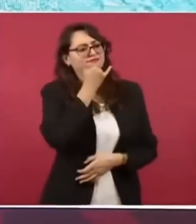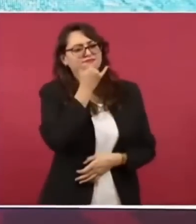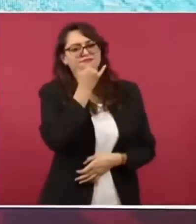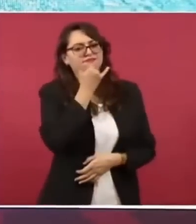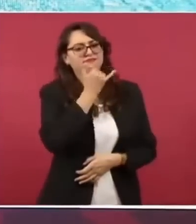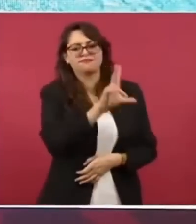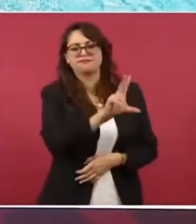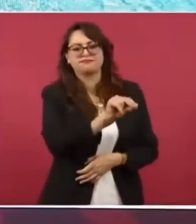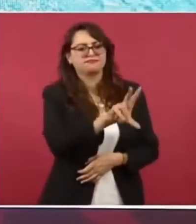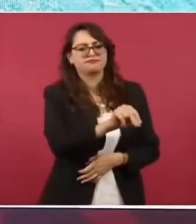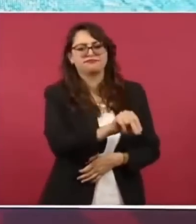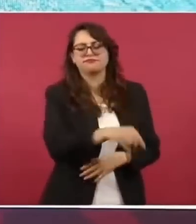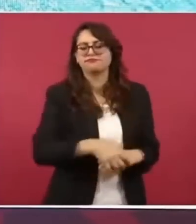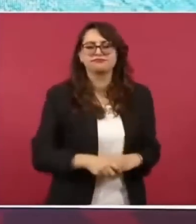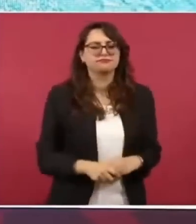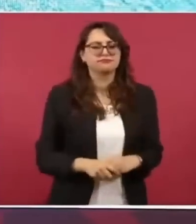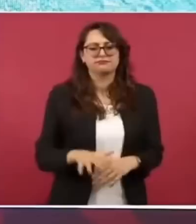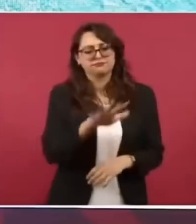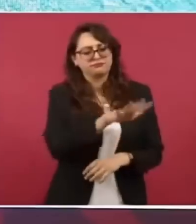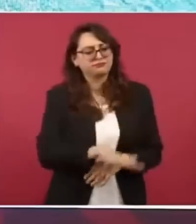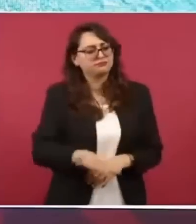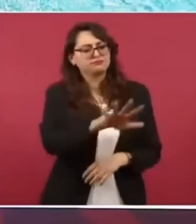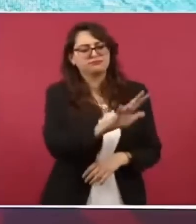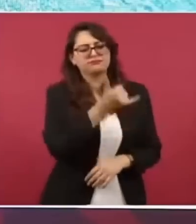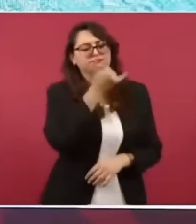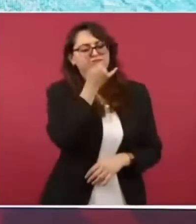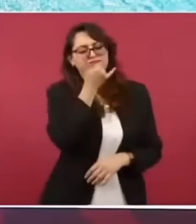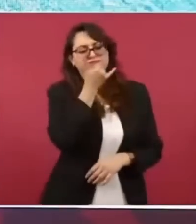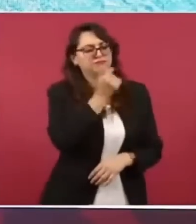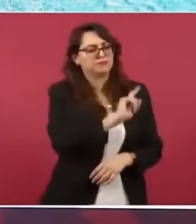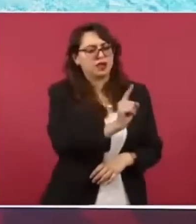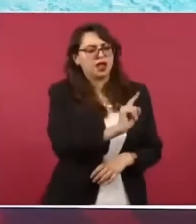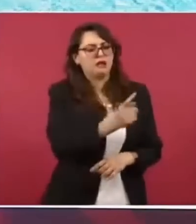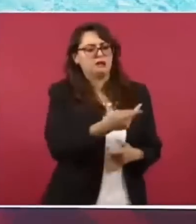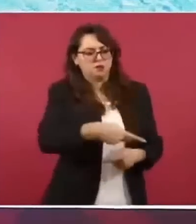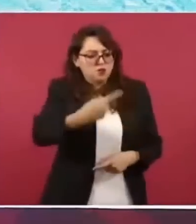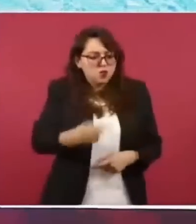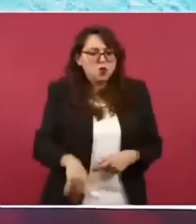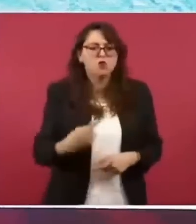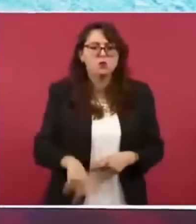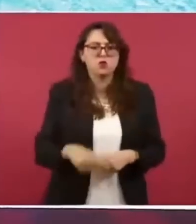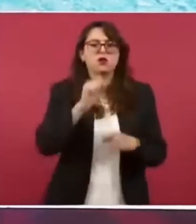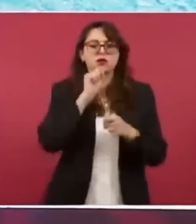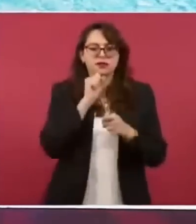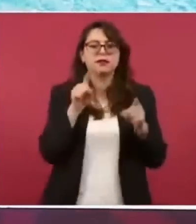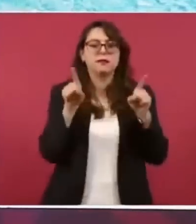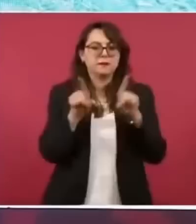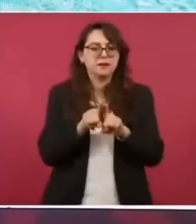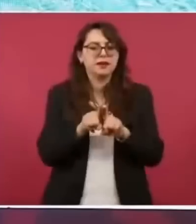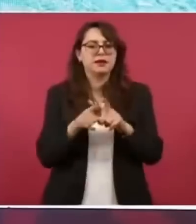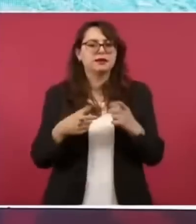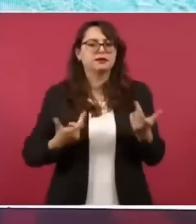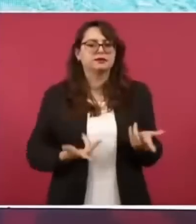este no recuperar eso que además